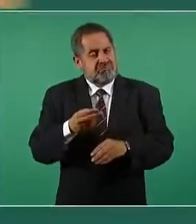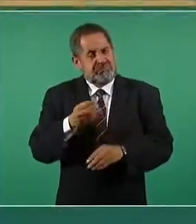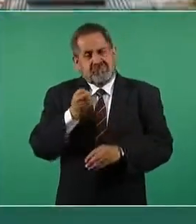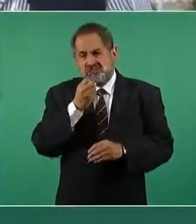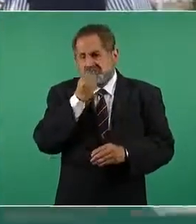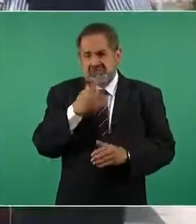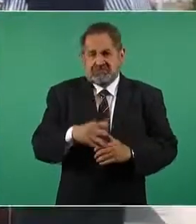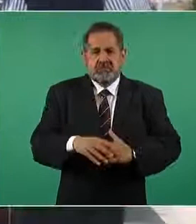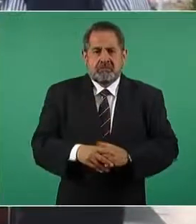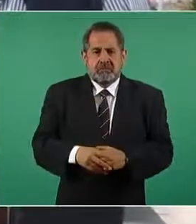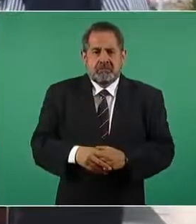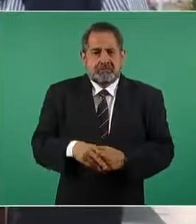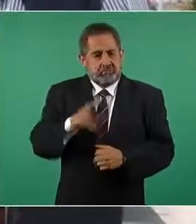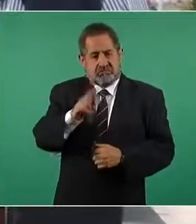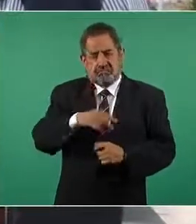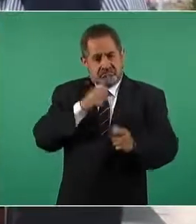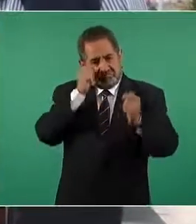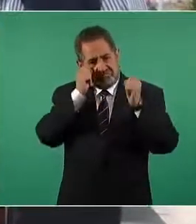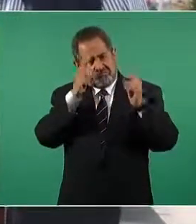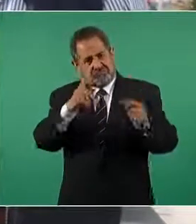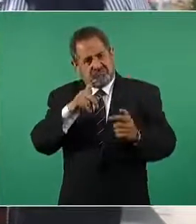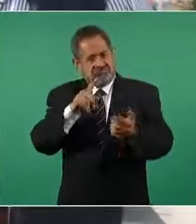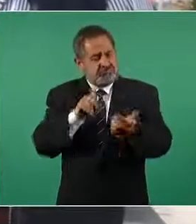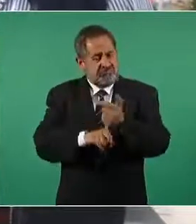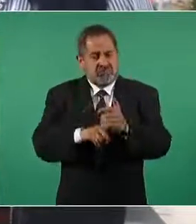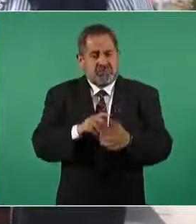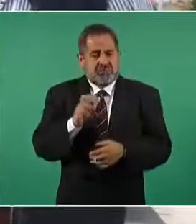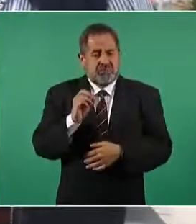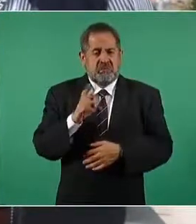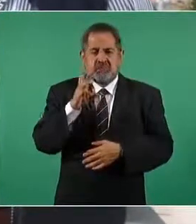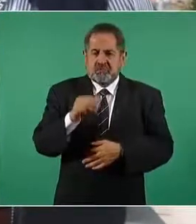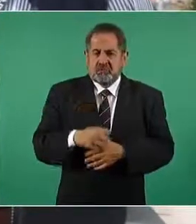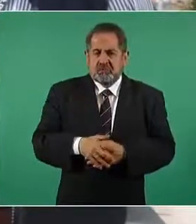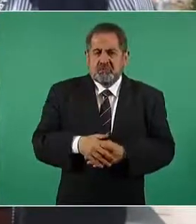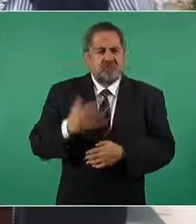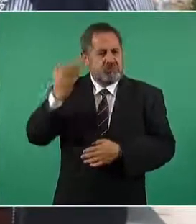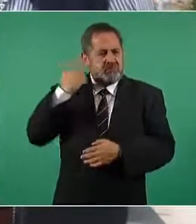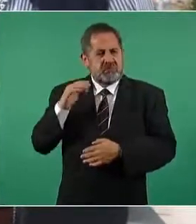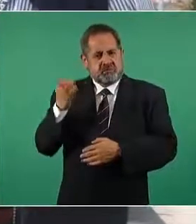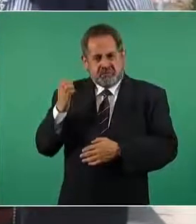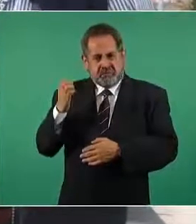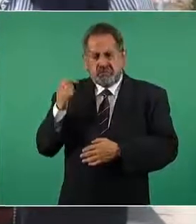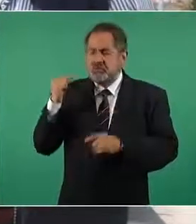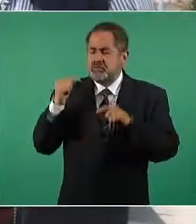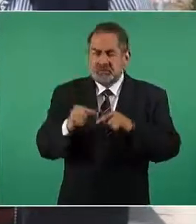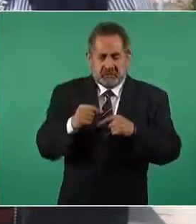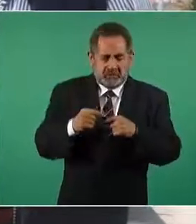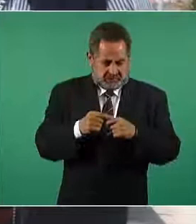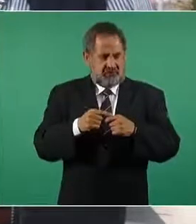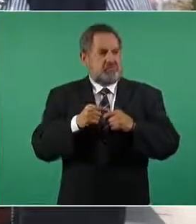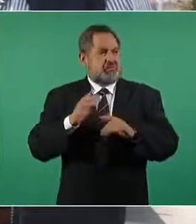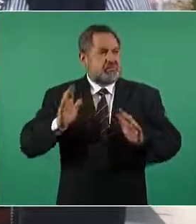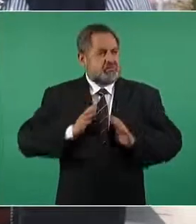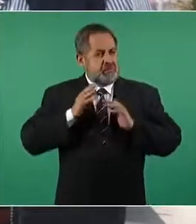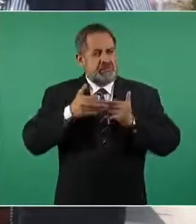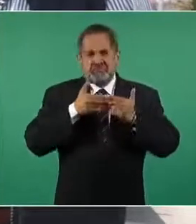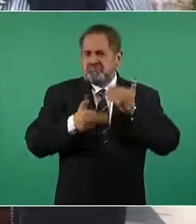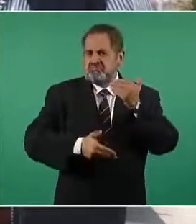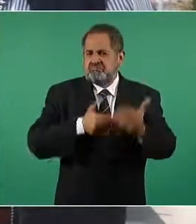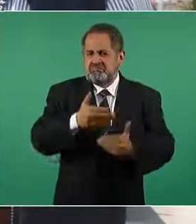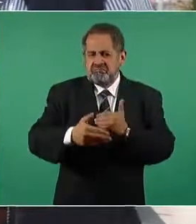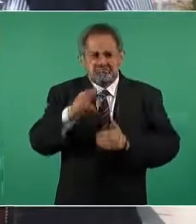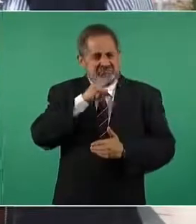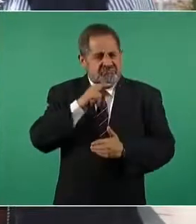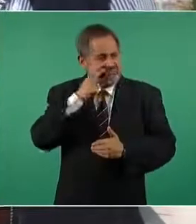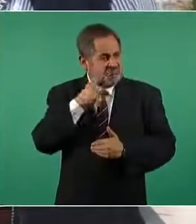me sorprendió gratamente había estado por aquí en enero y el avance es impresionante las instalaciones